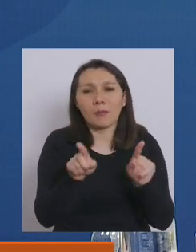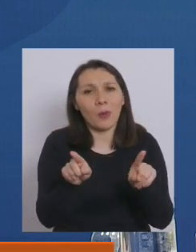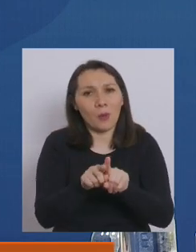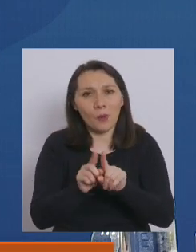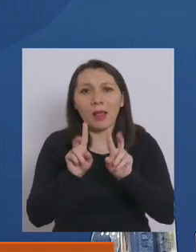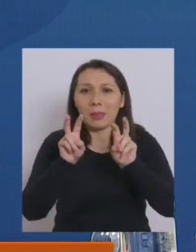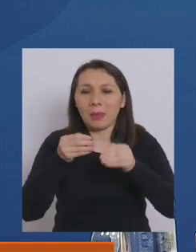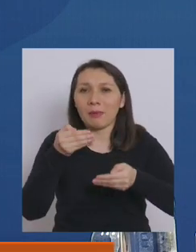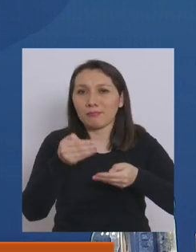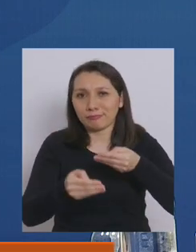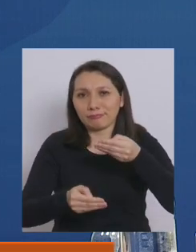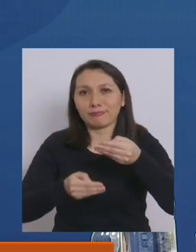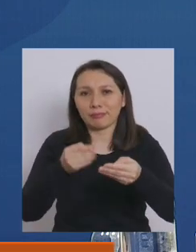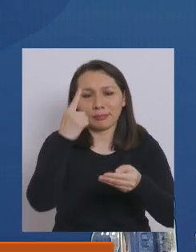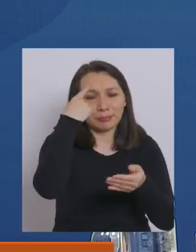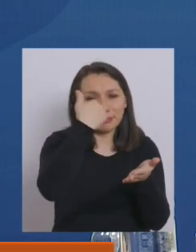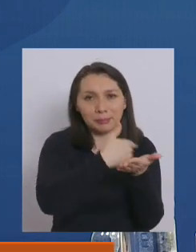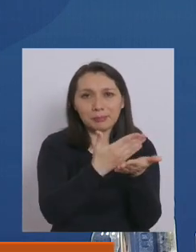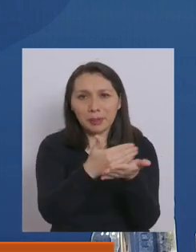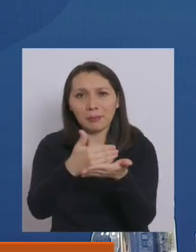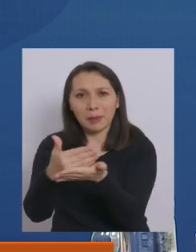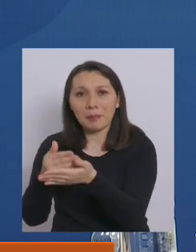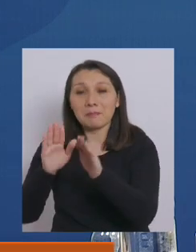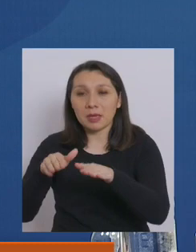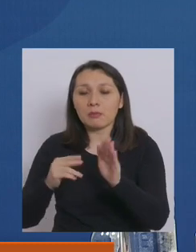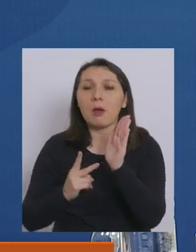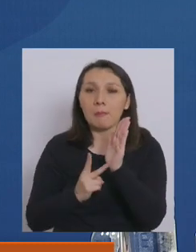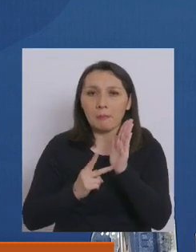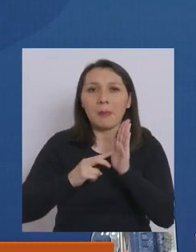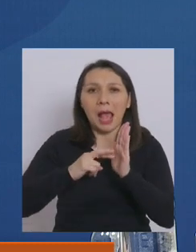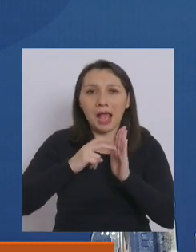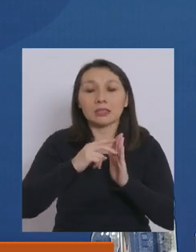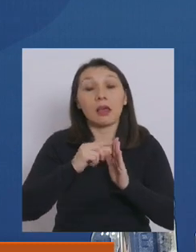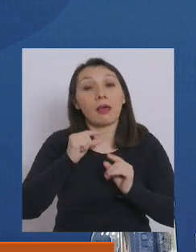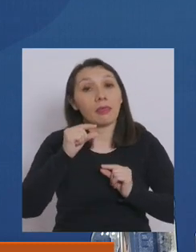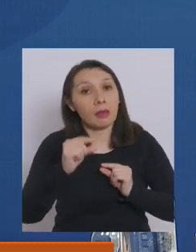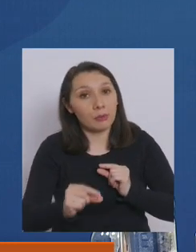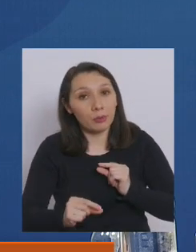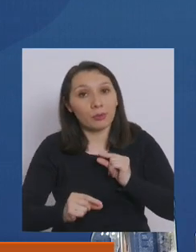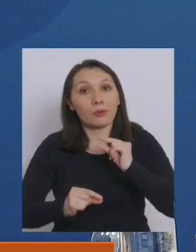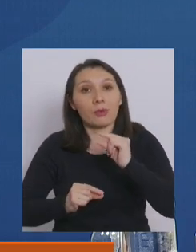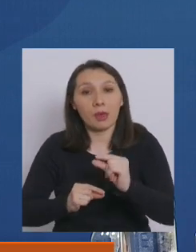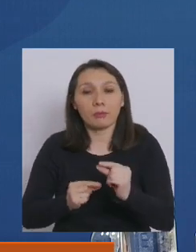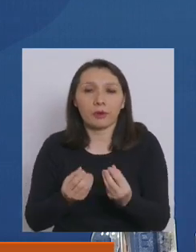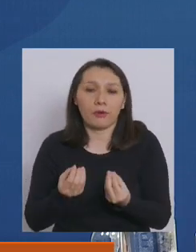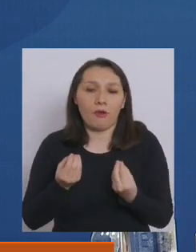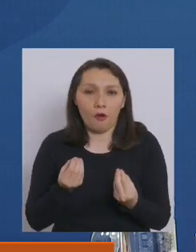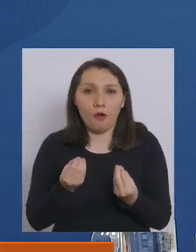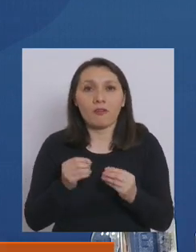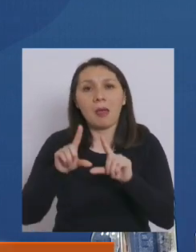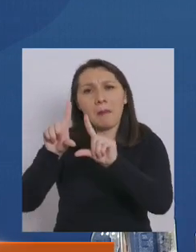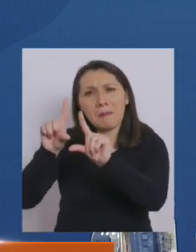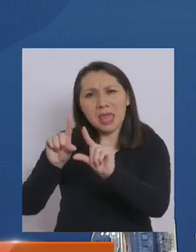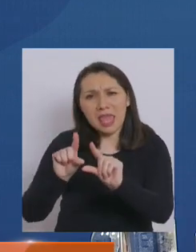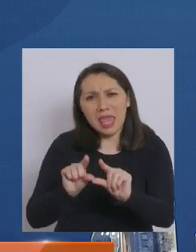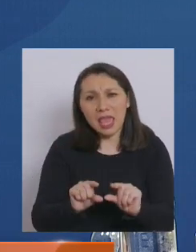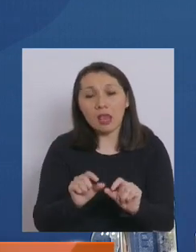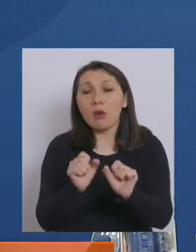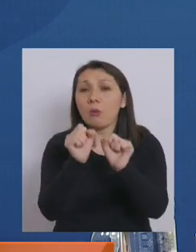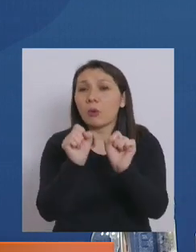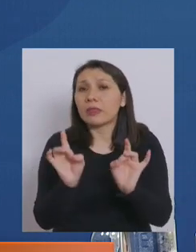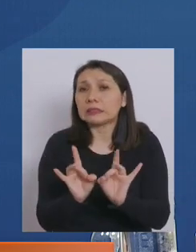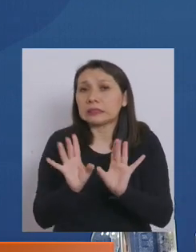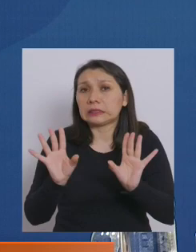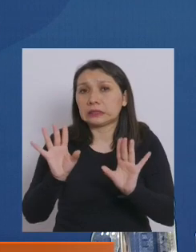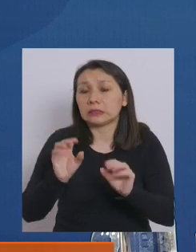avanzando en nuestra estrategia, paso a paso, de a poco, para evidentemente disminuir al máximo la